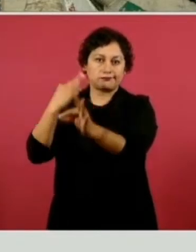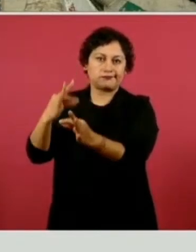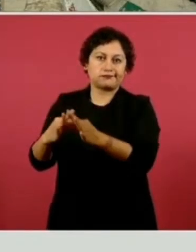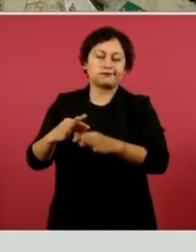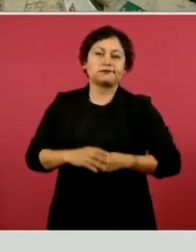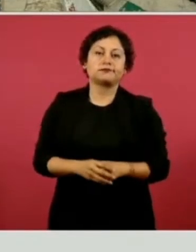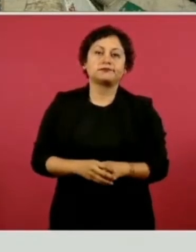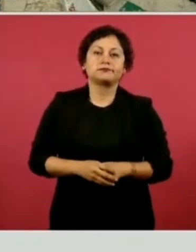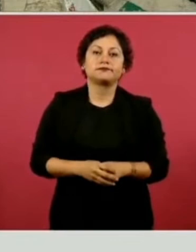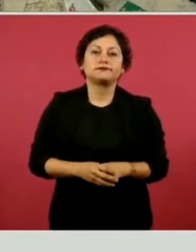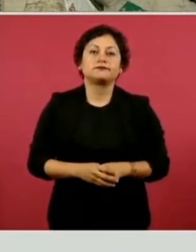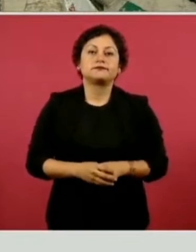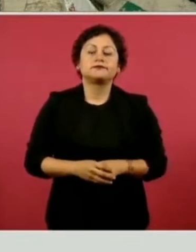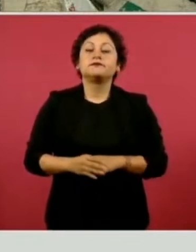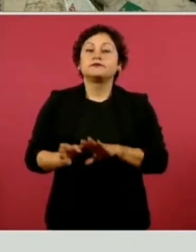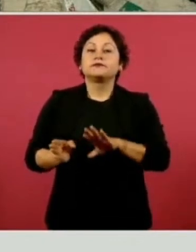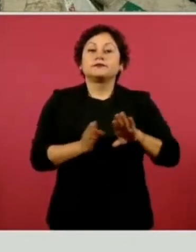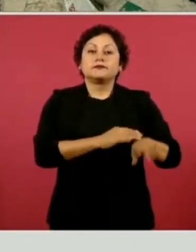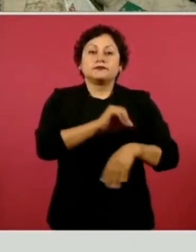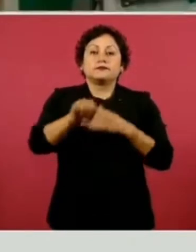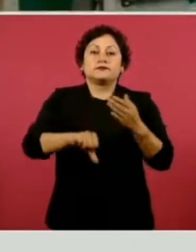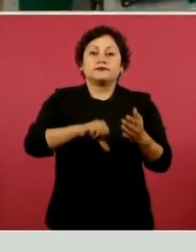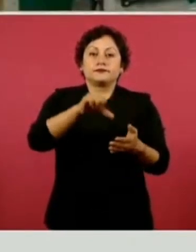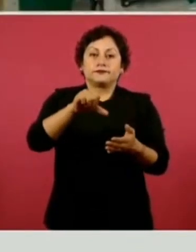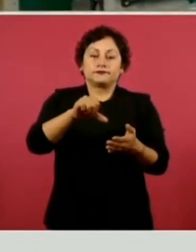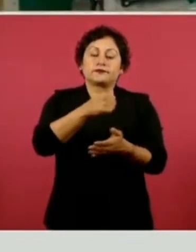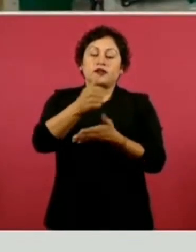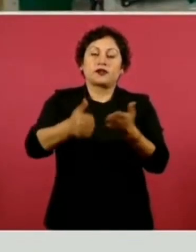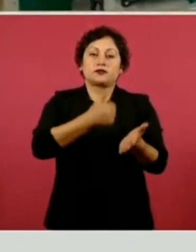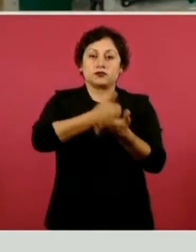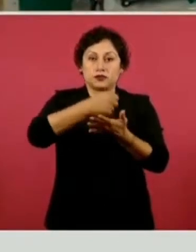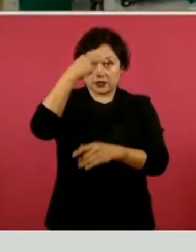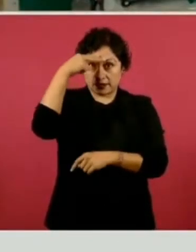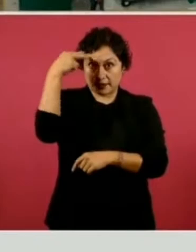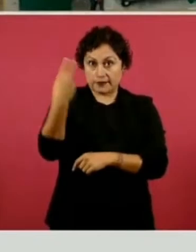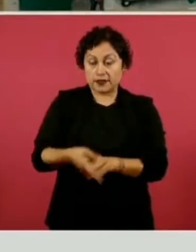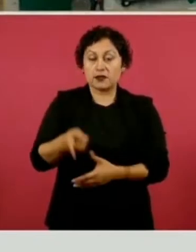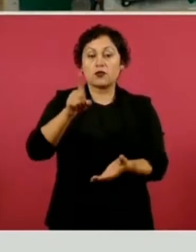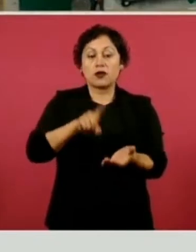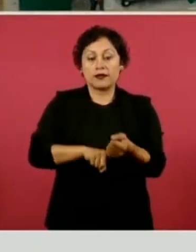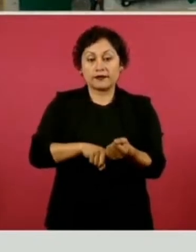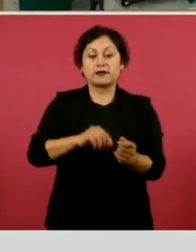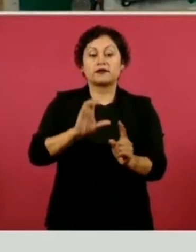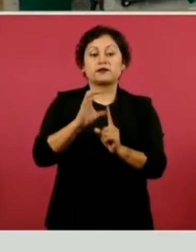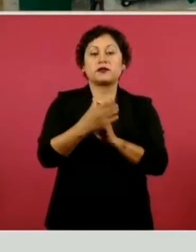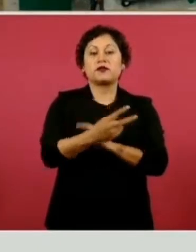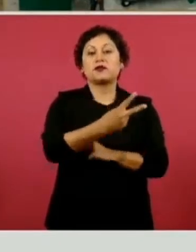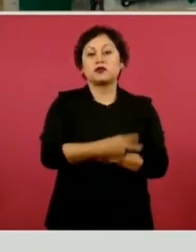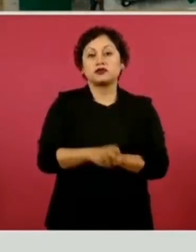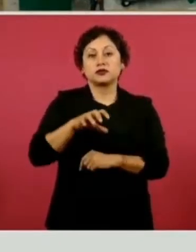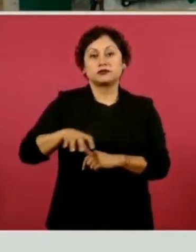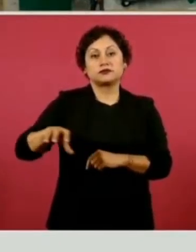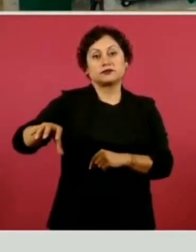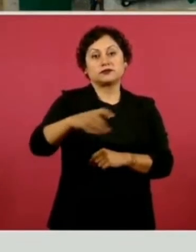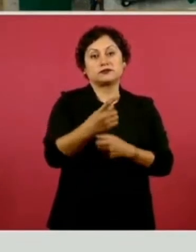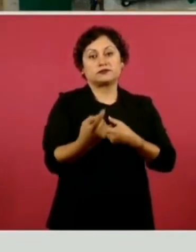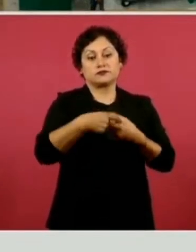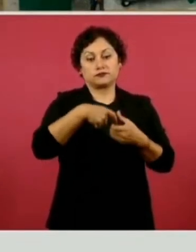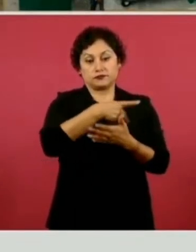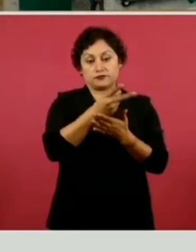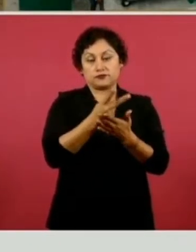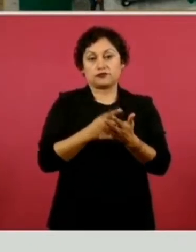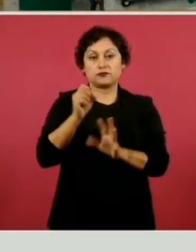En el caso de la Ciudad de México, hay ya 200 comités de La Clínica Es Nuestra que están ejerciendo un total de